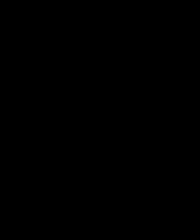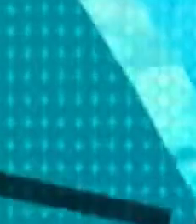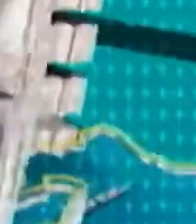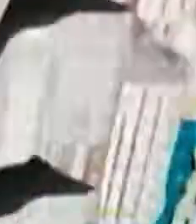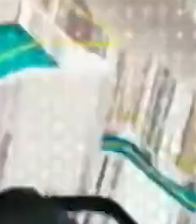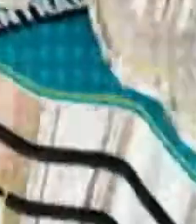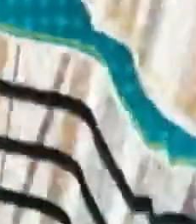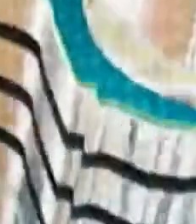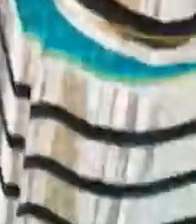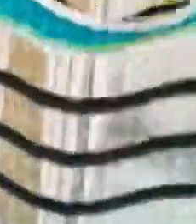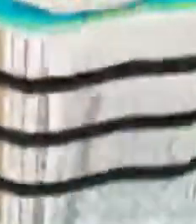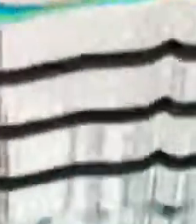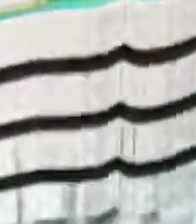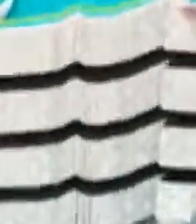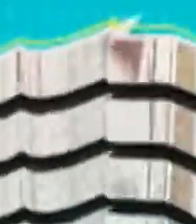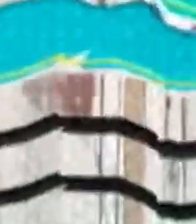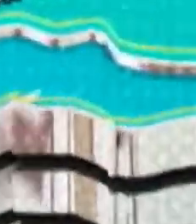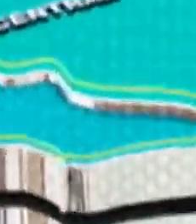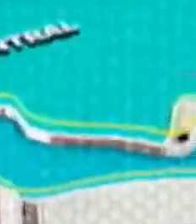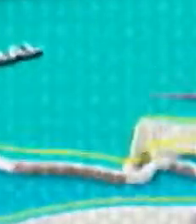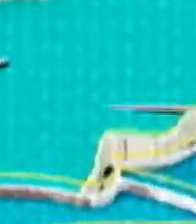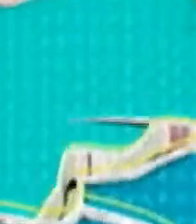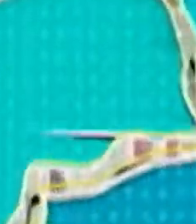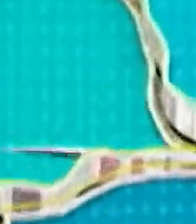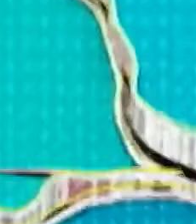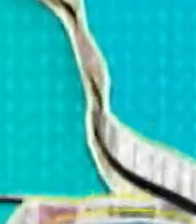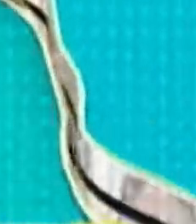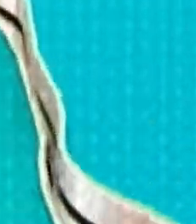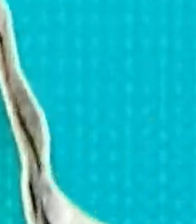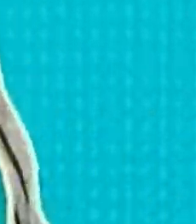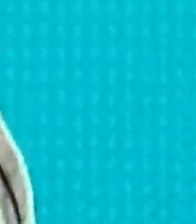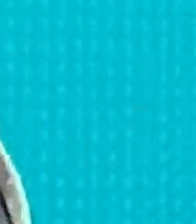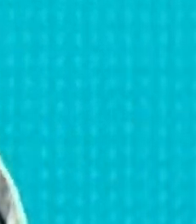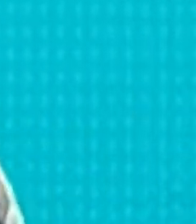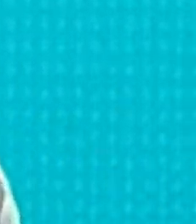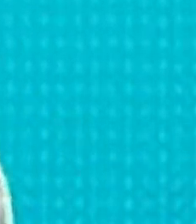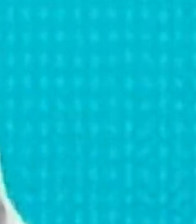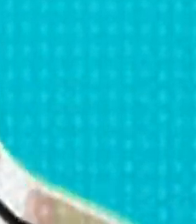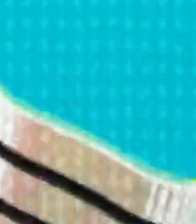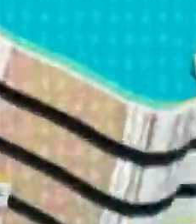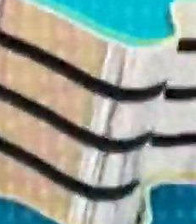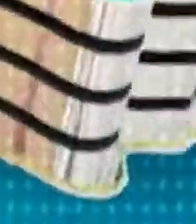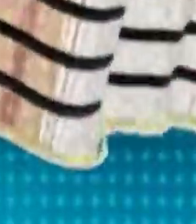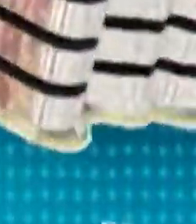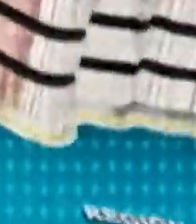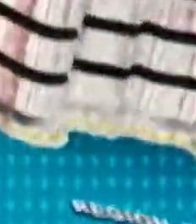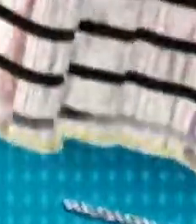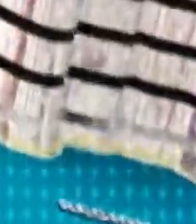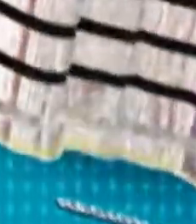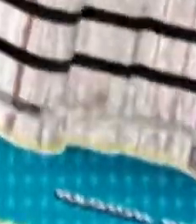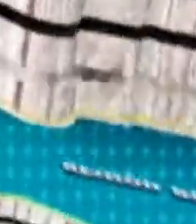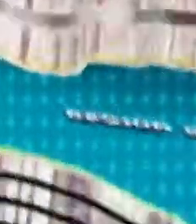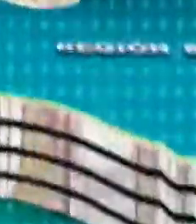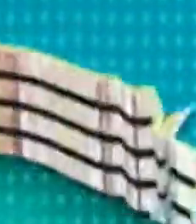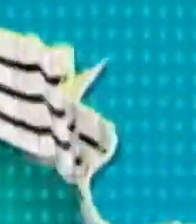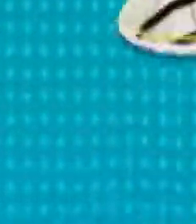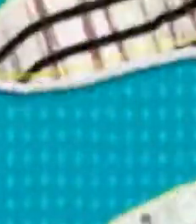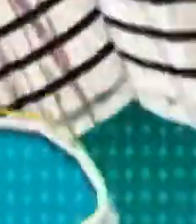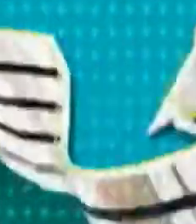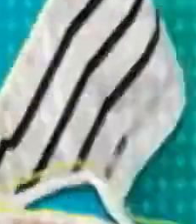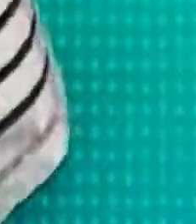Costa Rica Noticias Regional le trae información generada desde cada uno de los 82